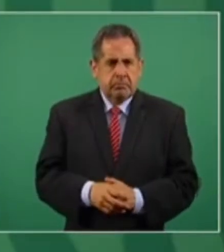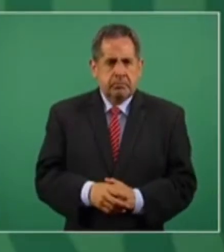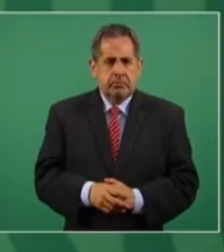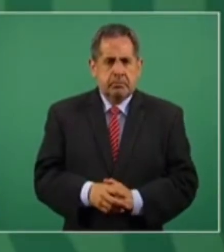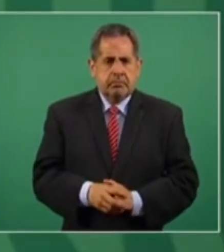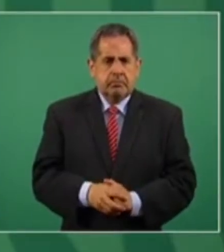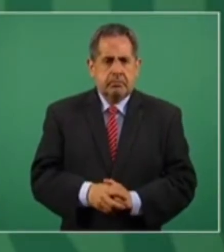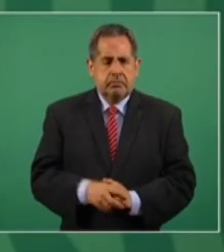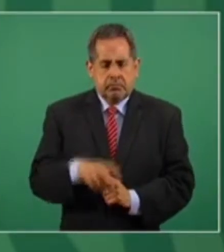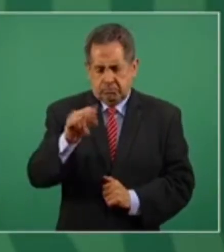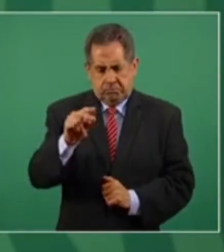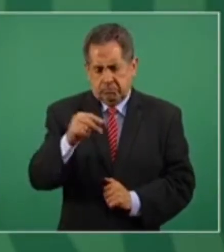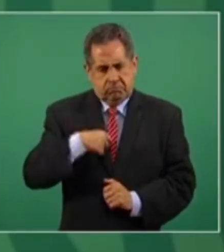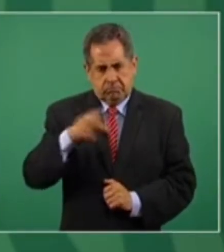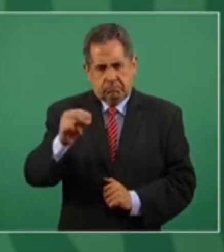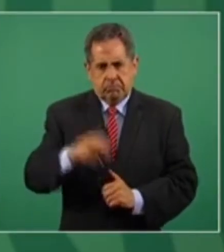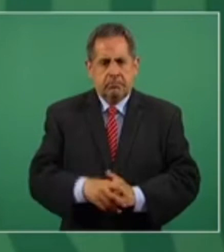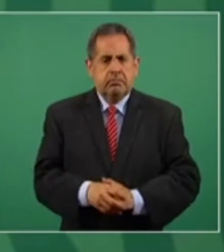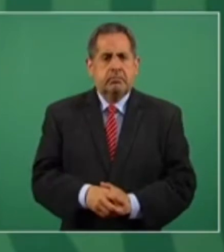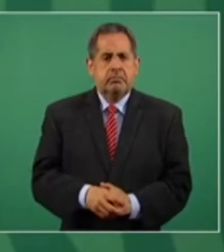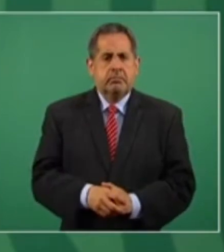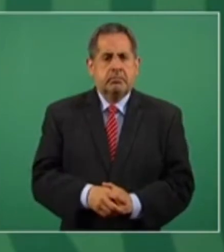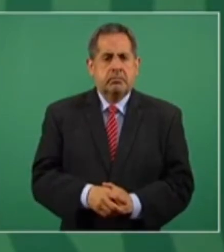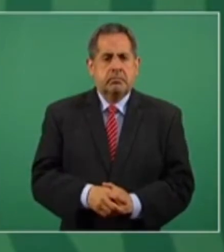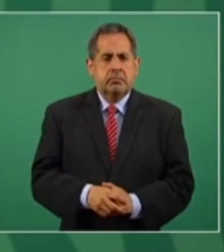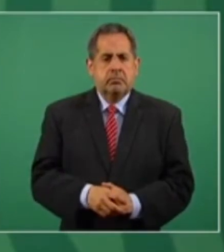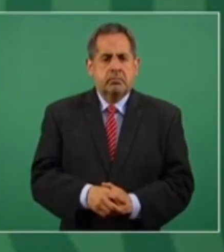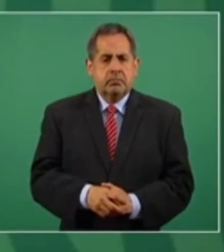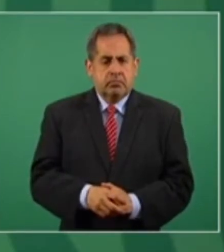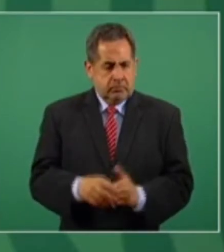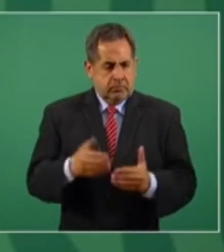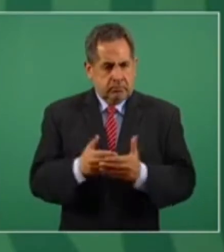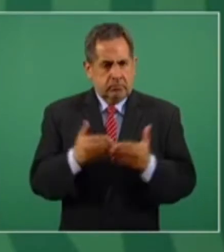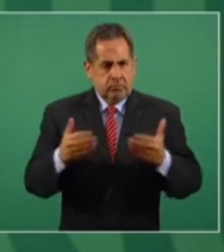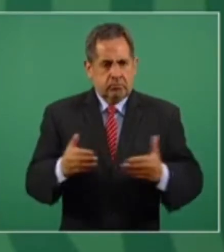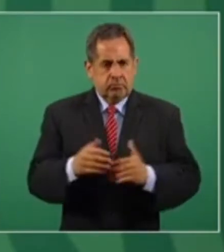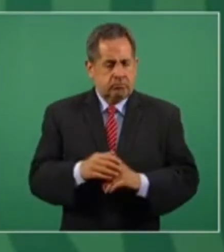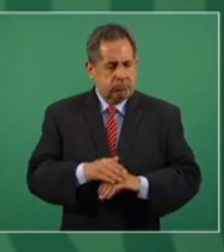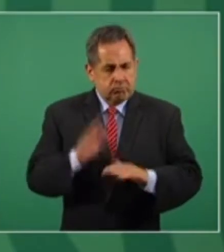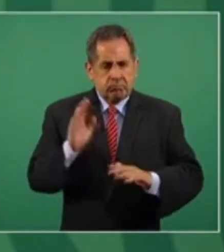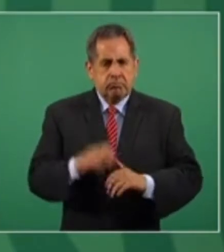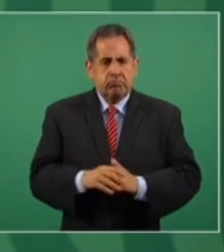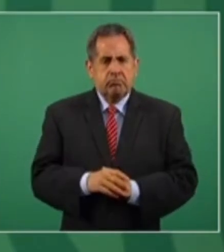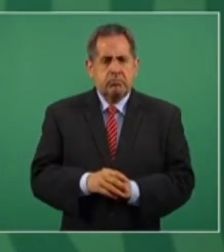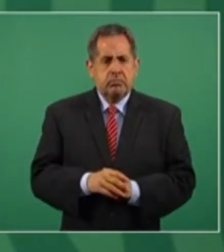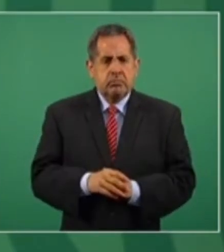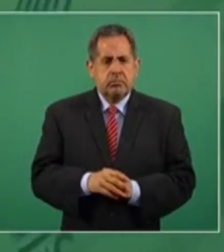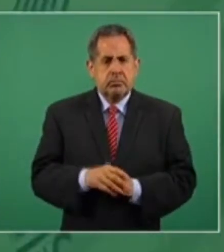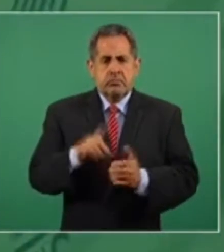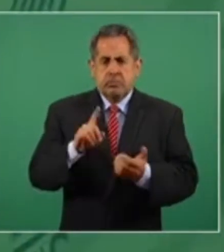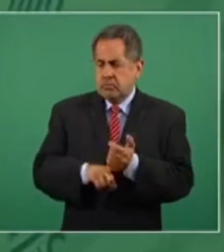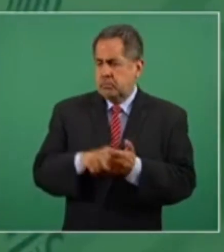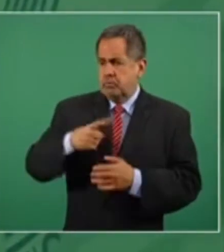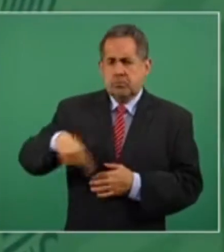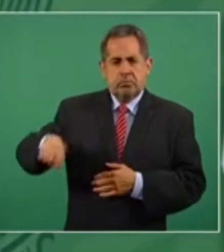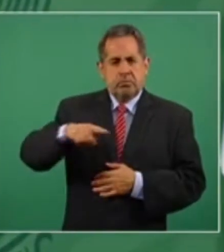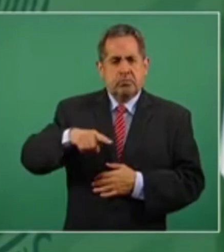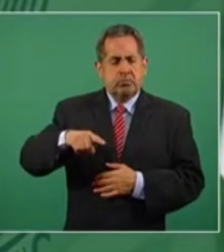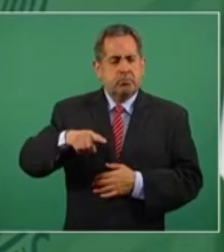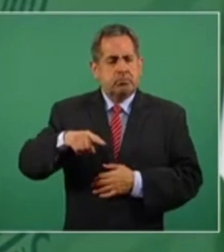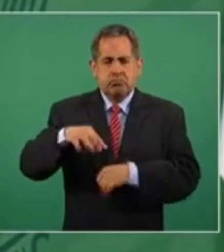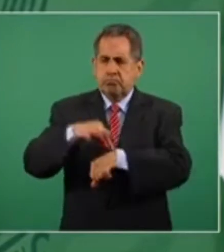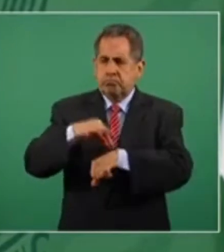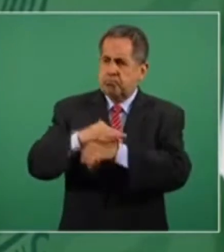No, no, ahora ya además, de acuerdo a lo que plantean los